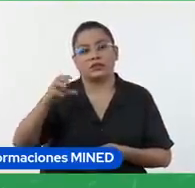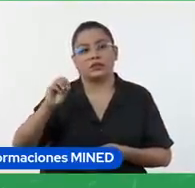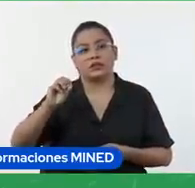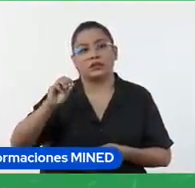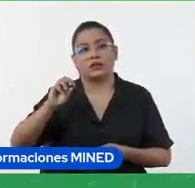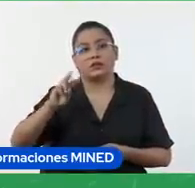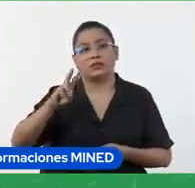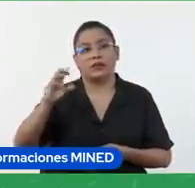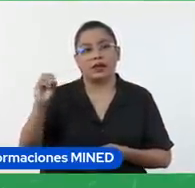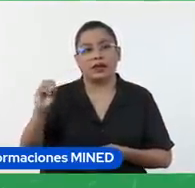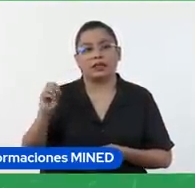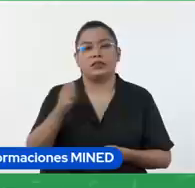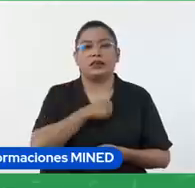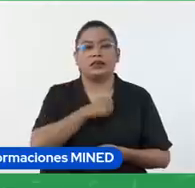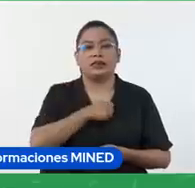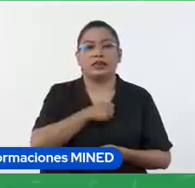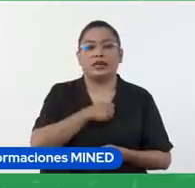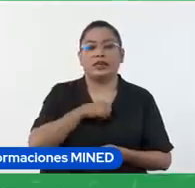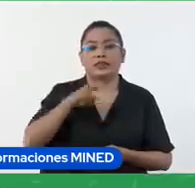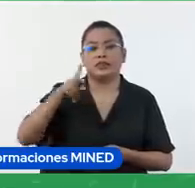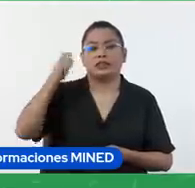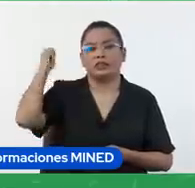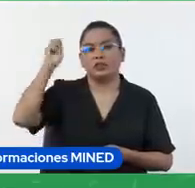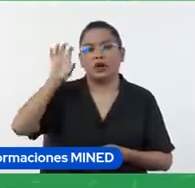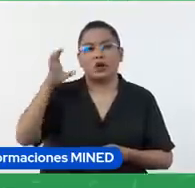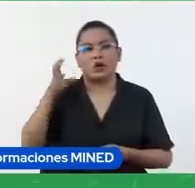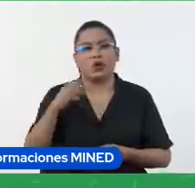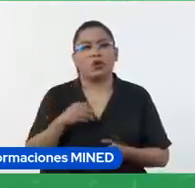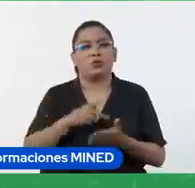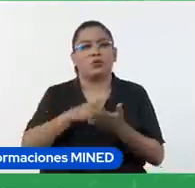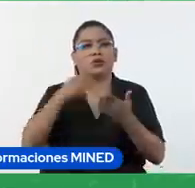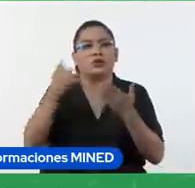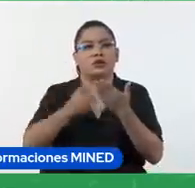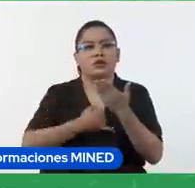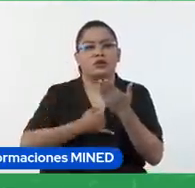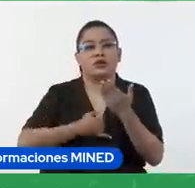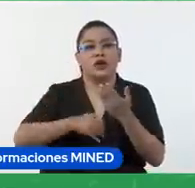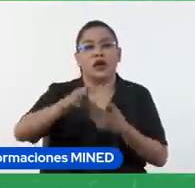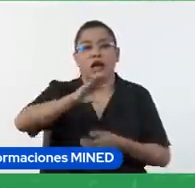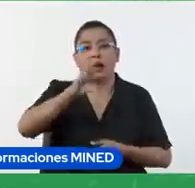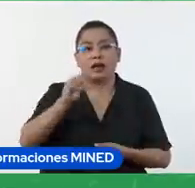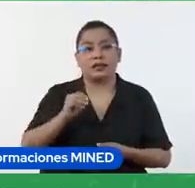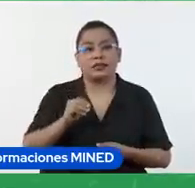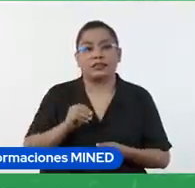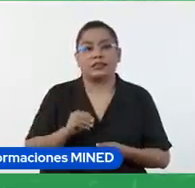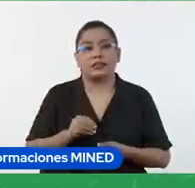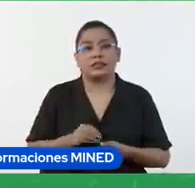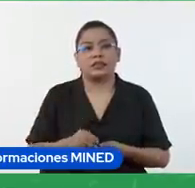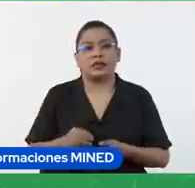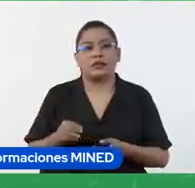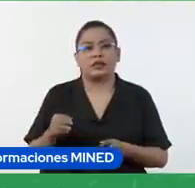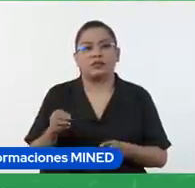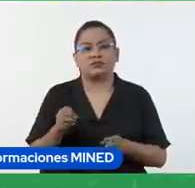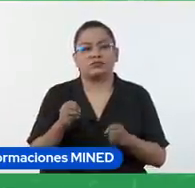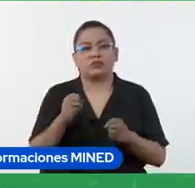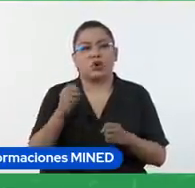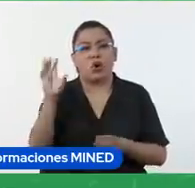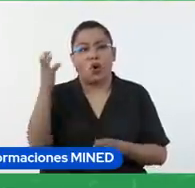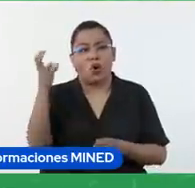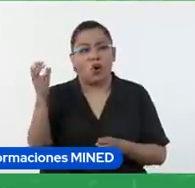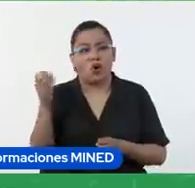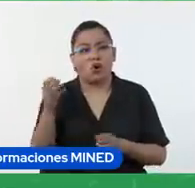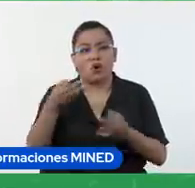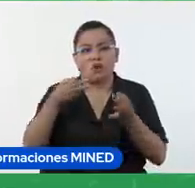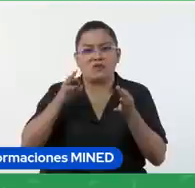tarea 3 teoría del color proyecto final de artes explosión de colores sobre formas surrealistas